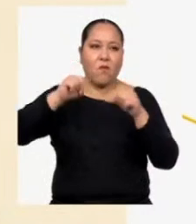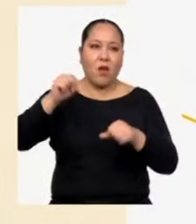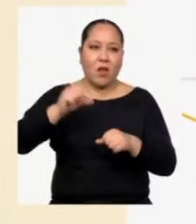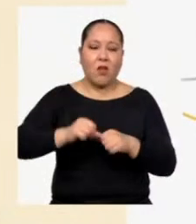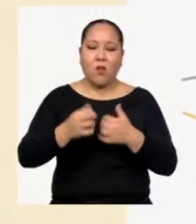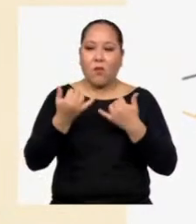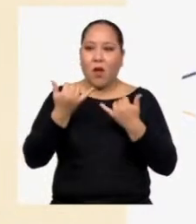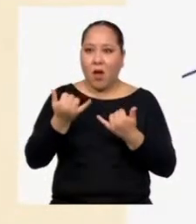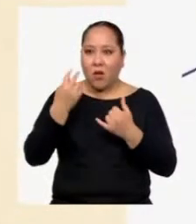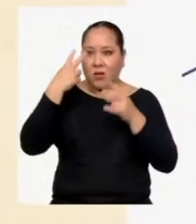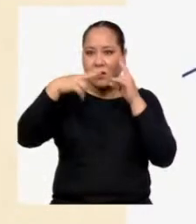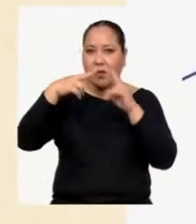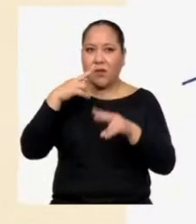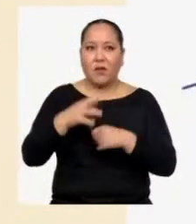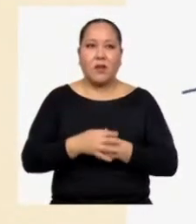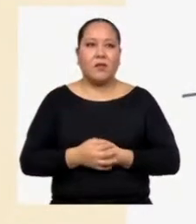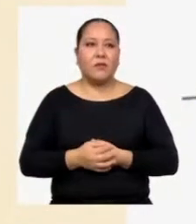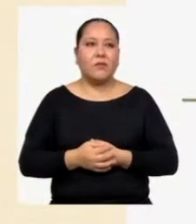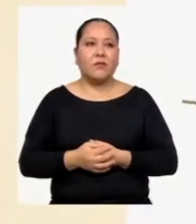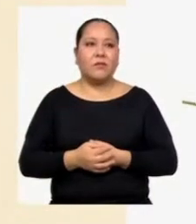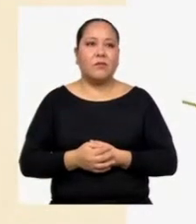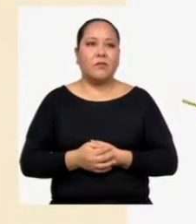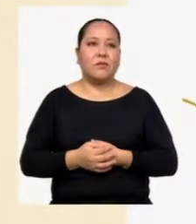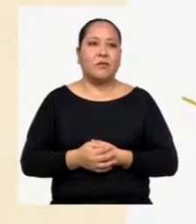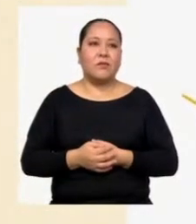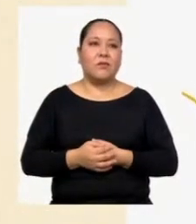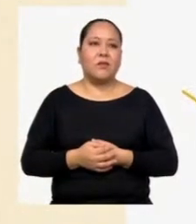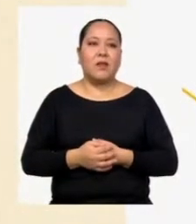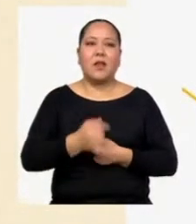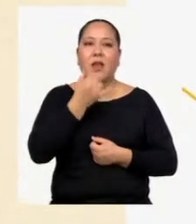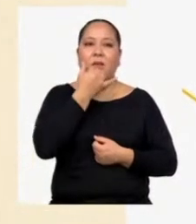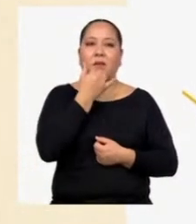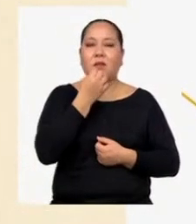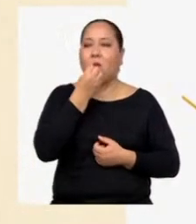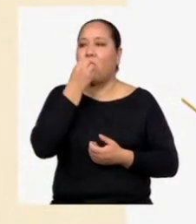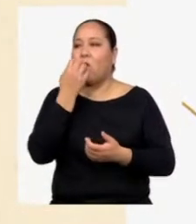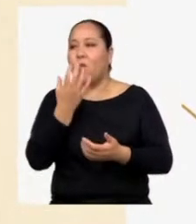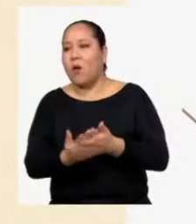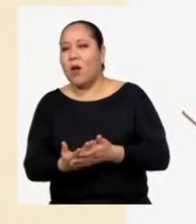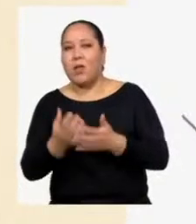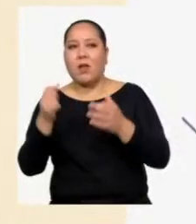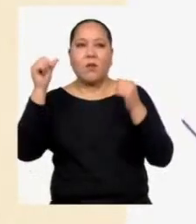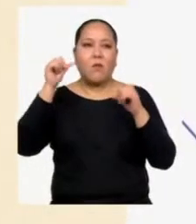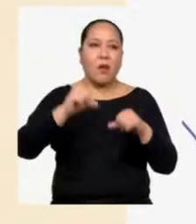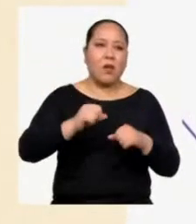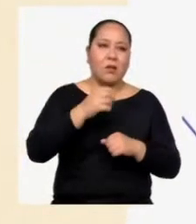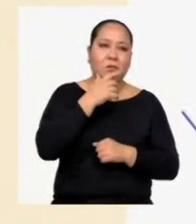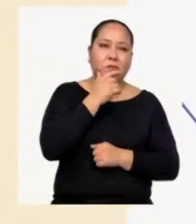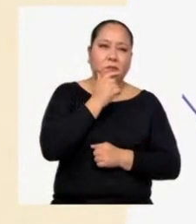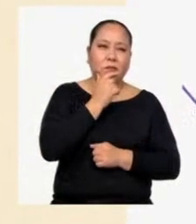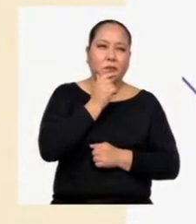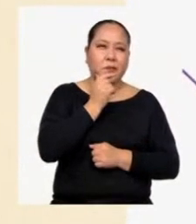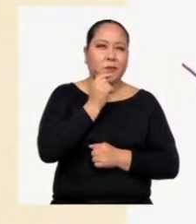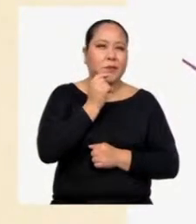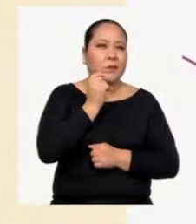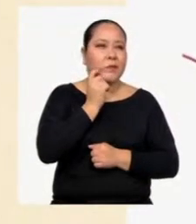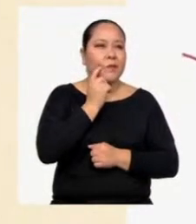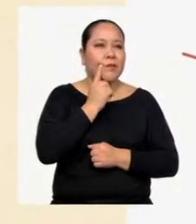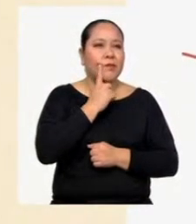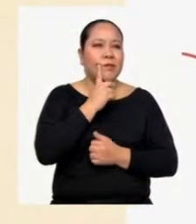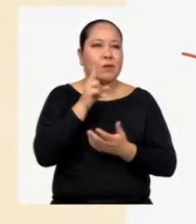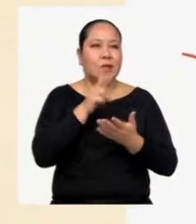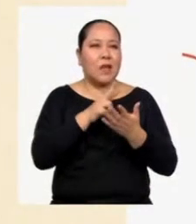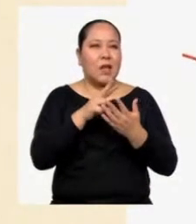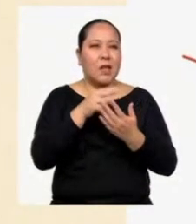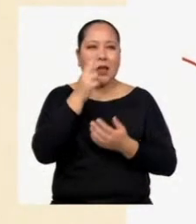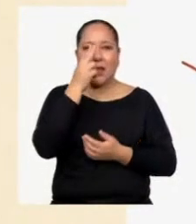hoy en día ¿Y qué sucede con las palabras buena y mala? Mmm, es verdad Se lee raro